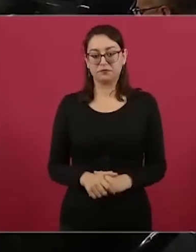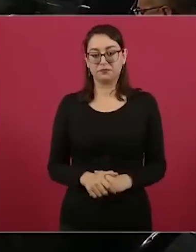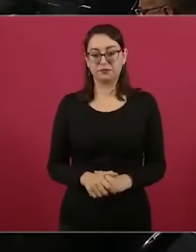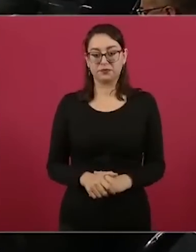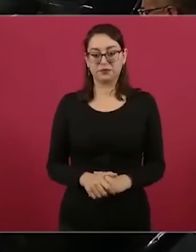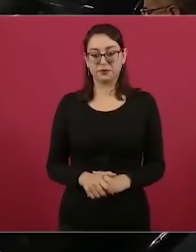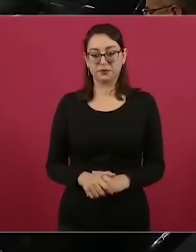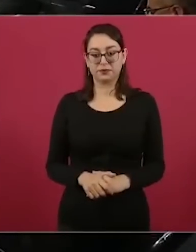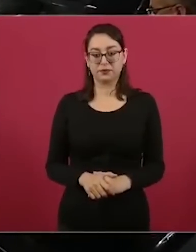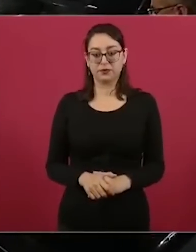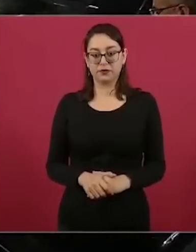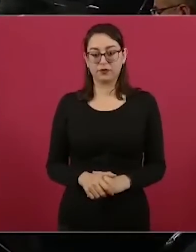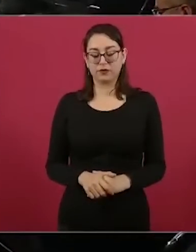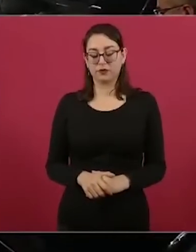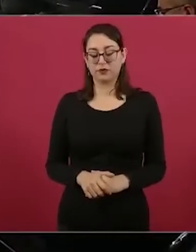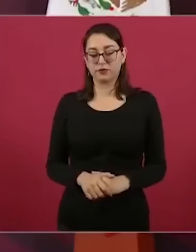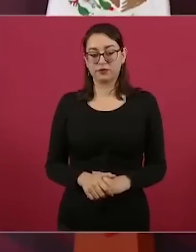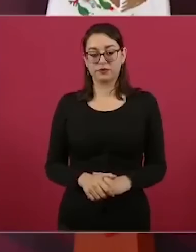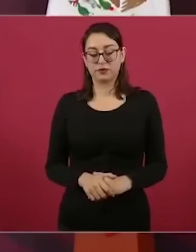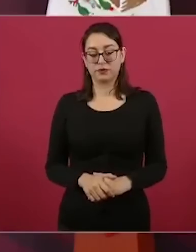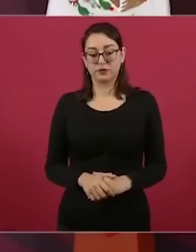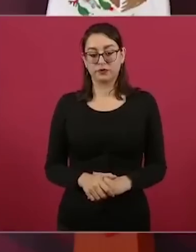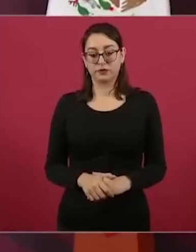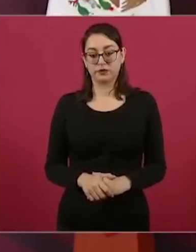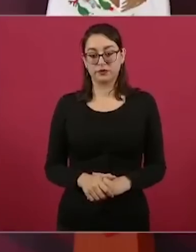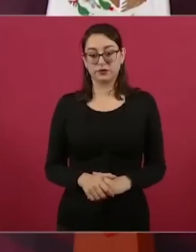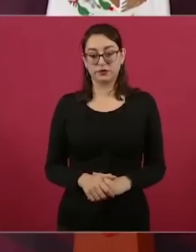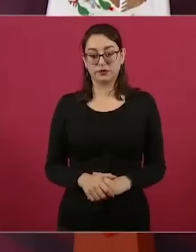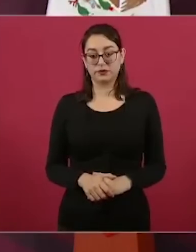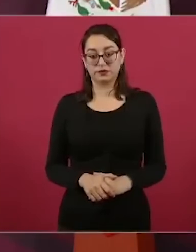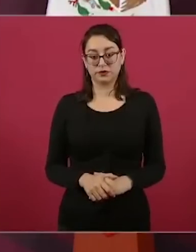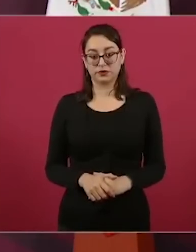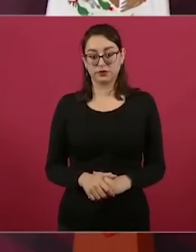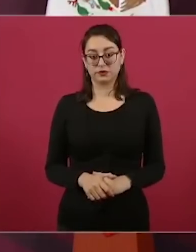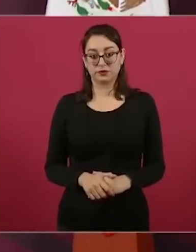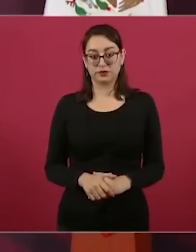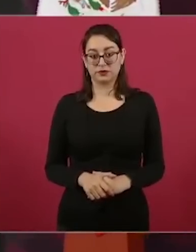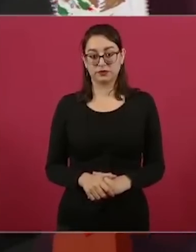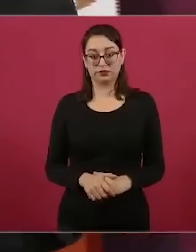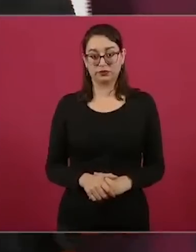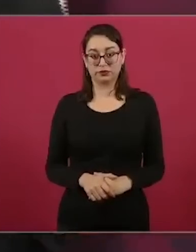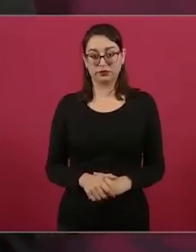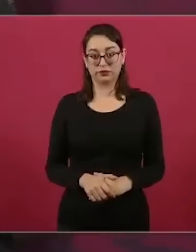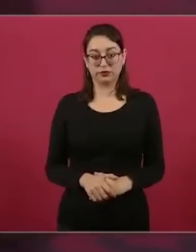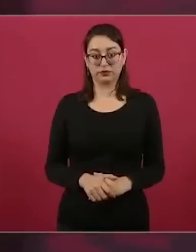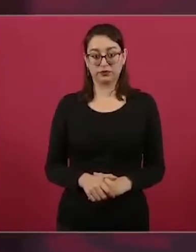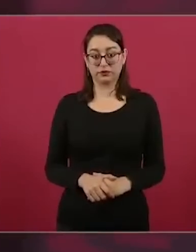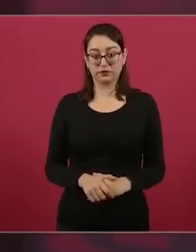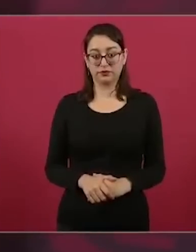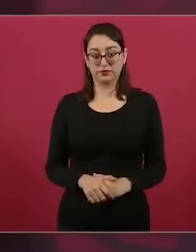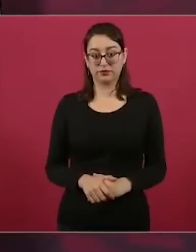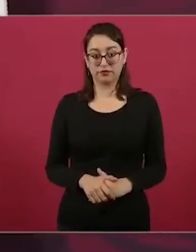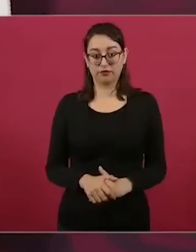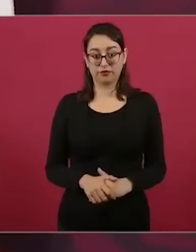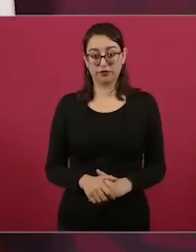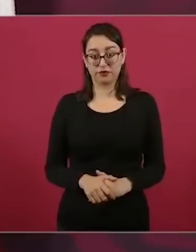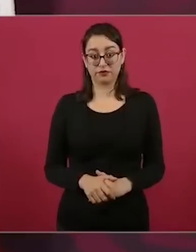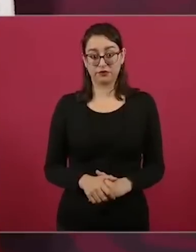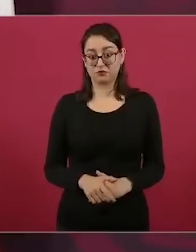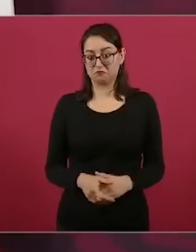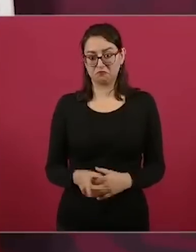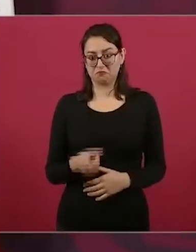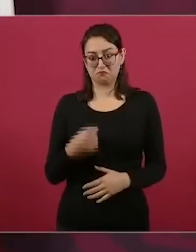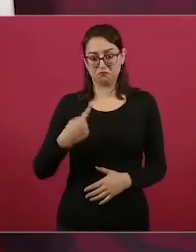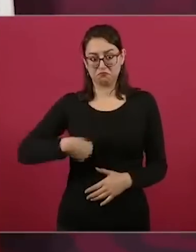Y nosotros no vamos a ponerle ningún